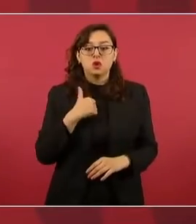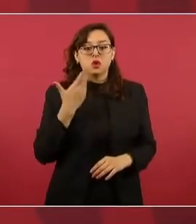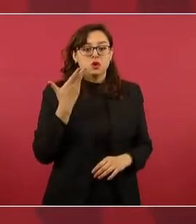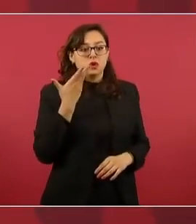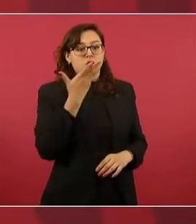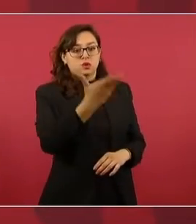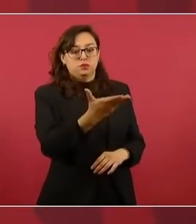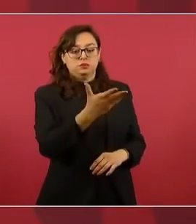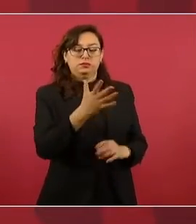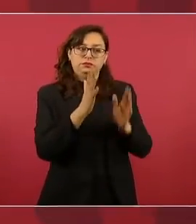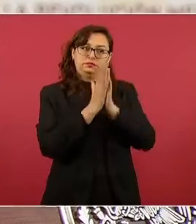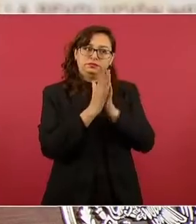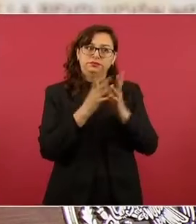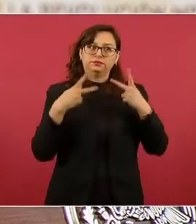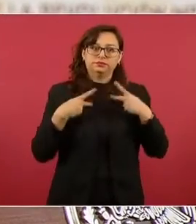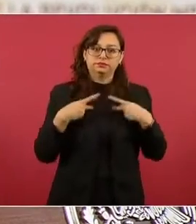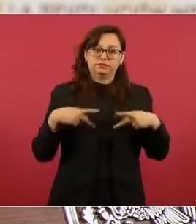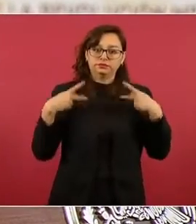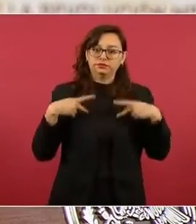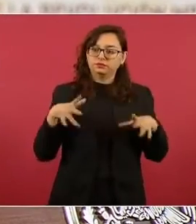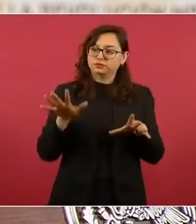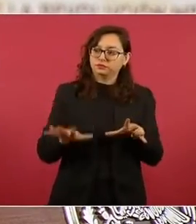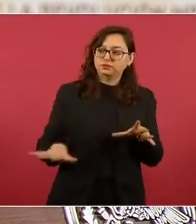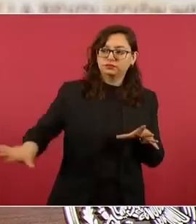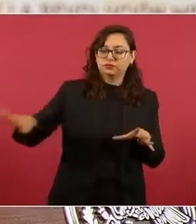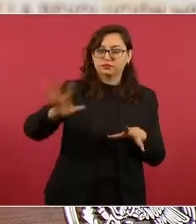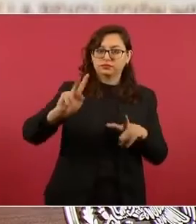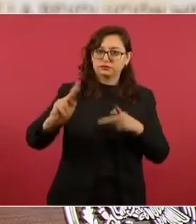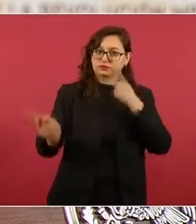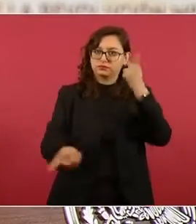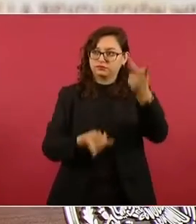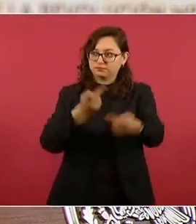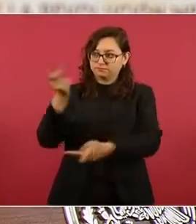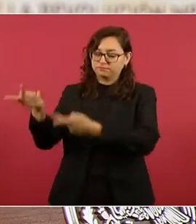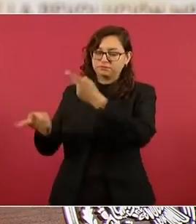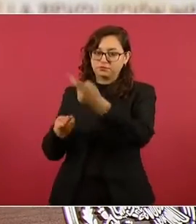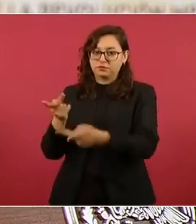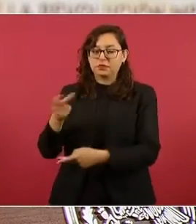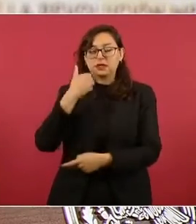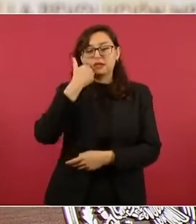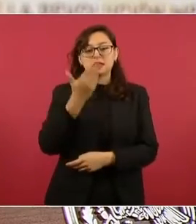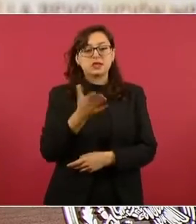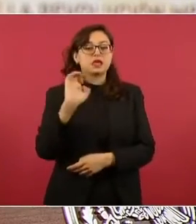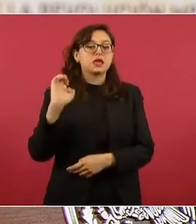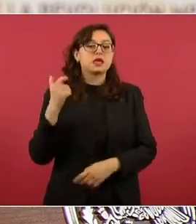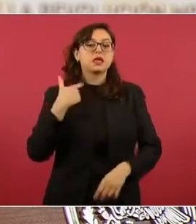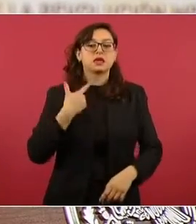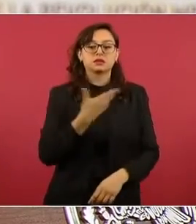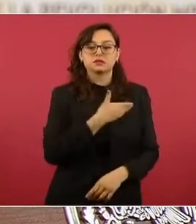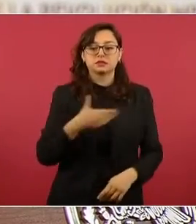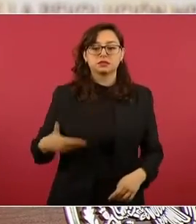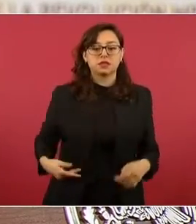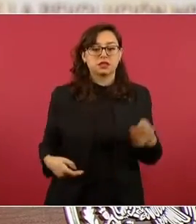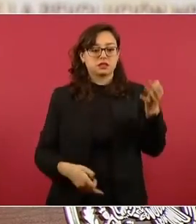de que se le consultara al pueblo. El agente